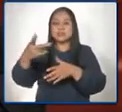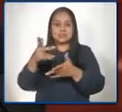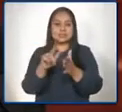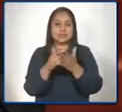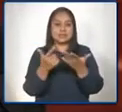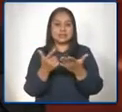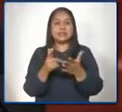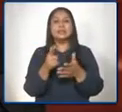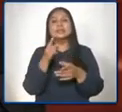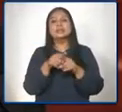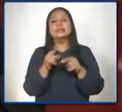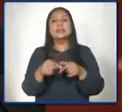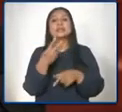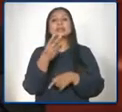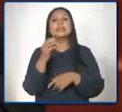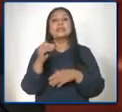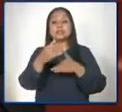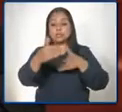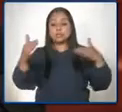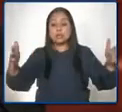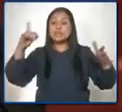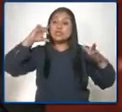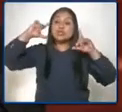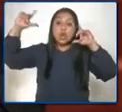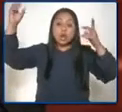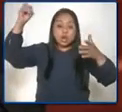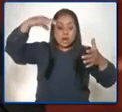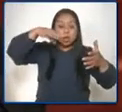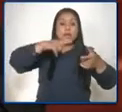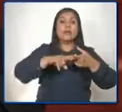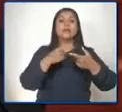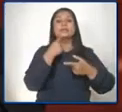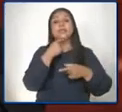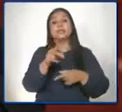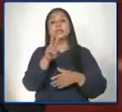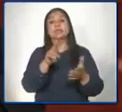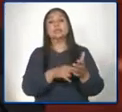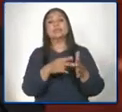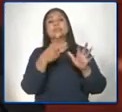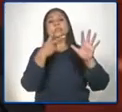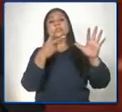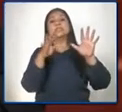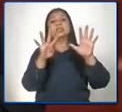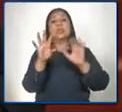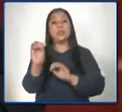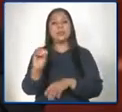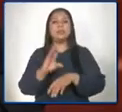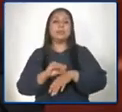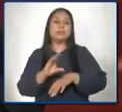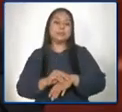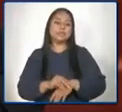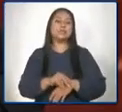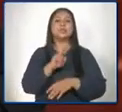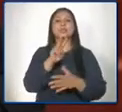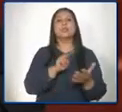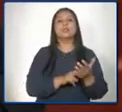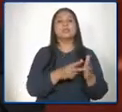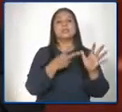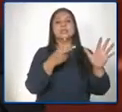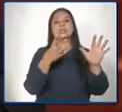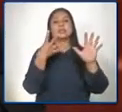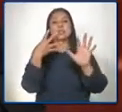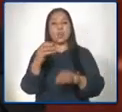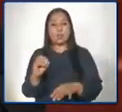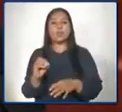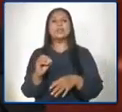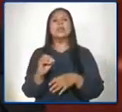paneles solares dos mil setecientos noventa servidores dos mil setecientas noventa licencias entre otros recursos este